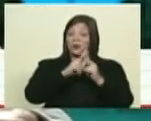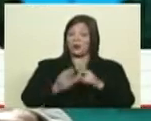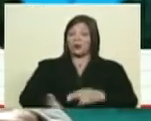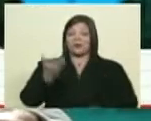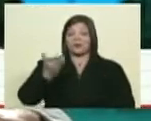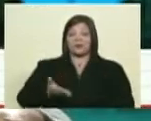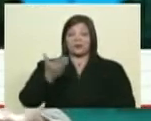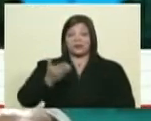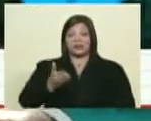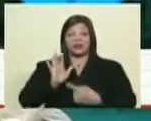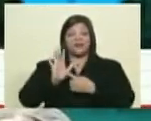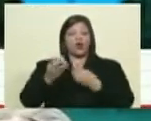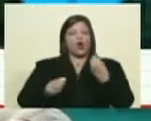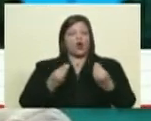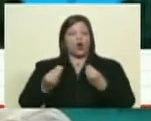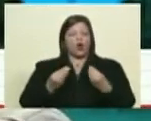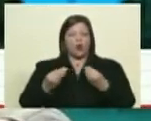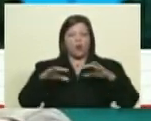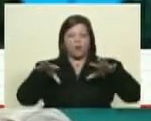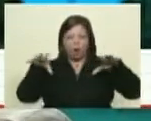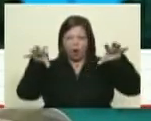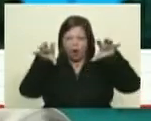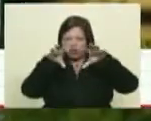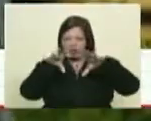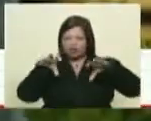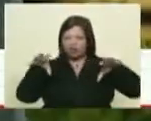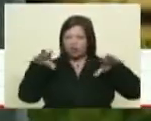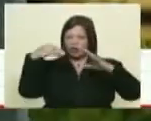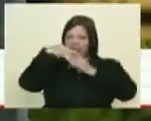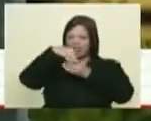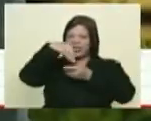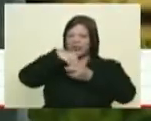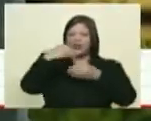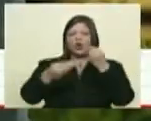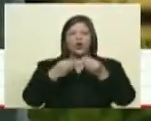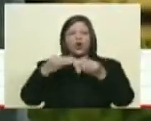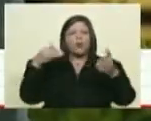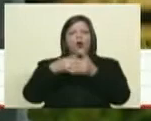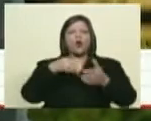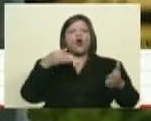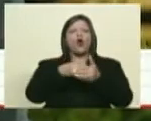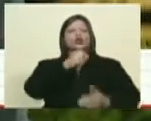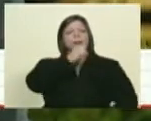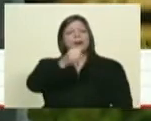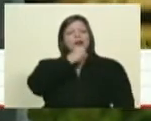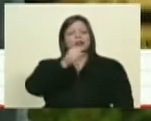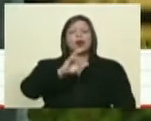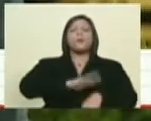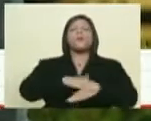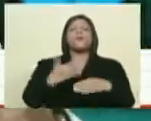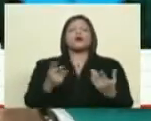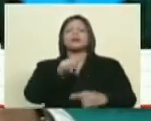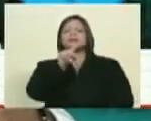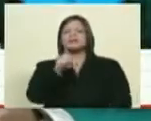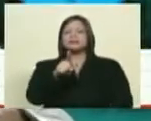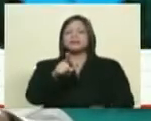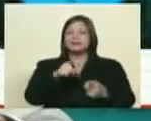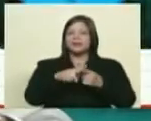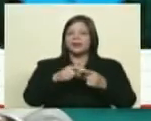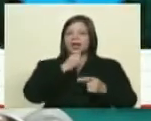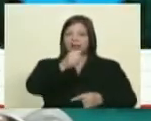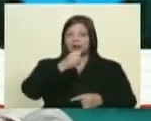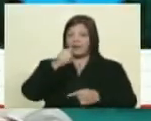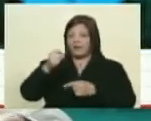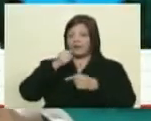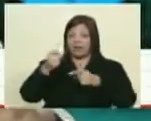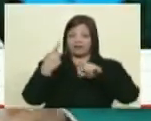que empecemos a ver cómo funciona el monstruo por dentro. Así es, ajá. ¿Qué es eso de antiperiodistas? ¿Por qué antiperiodistas? Bueno, porque se basan en 70 entrevistas